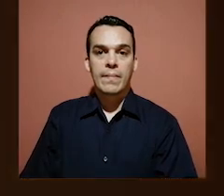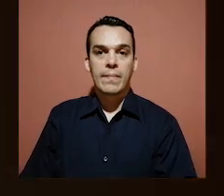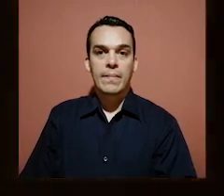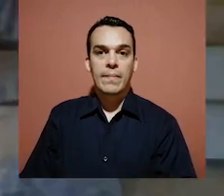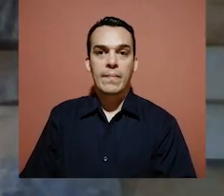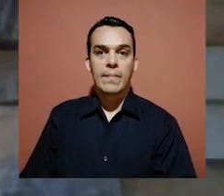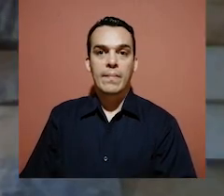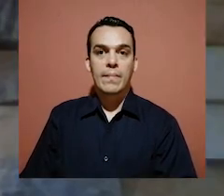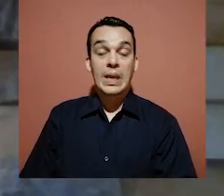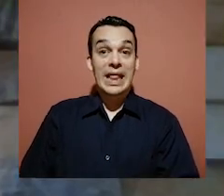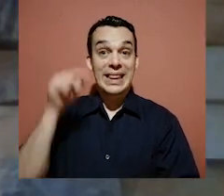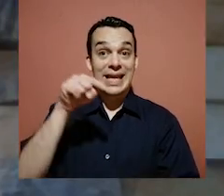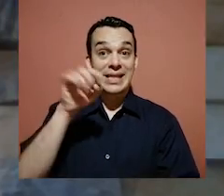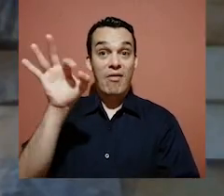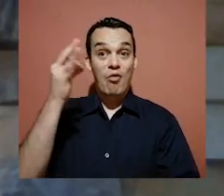Gracias por el video.